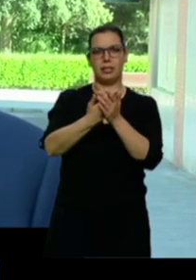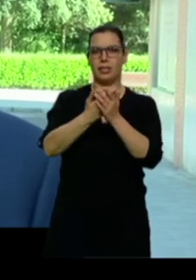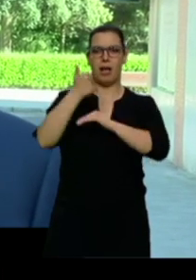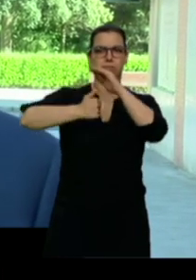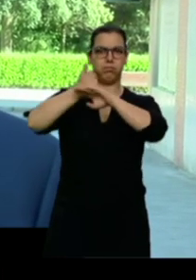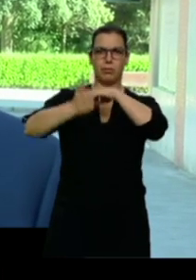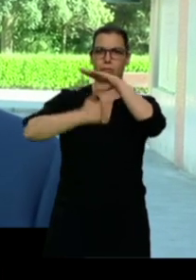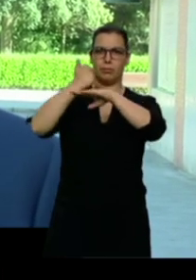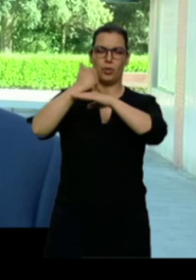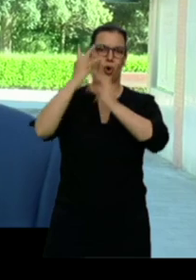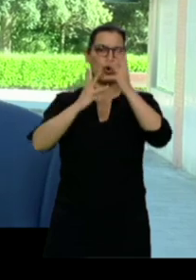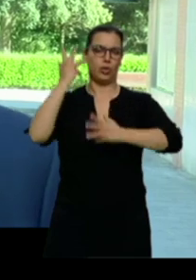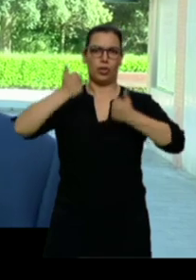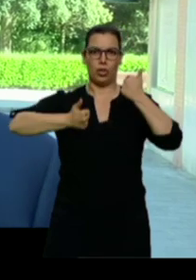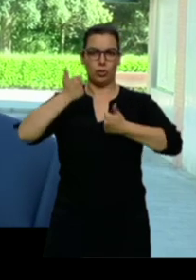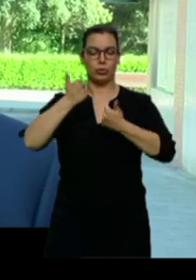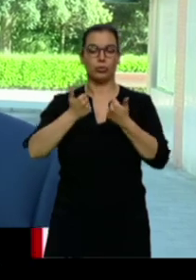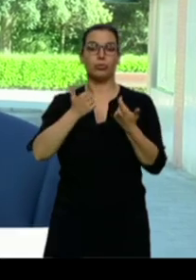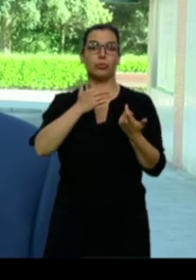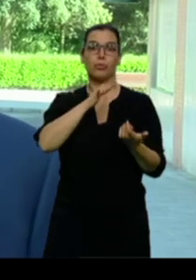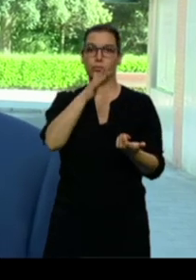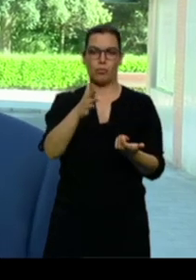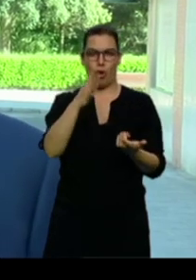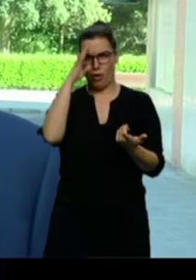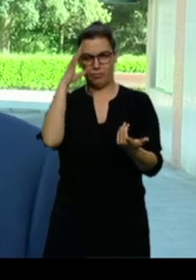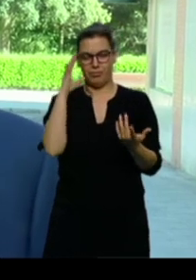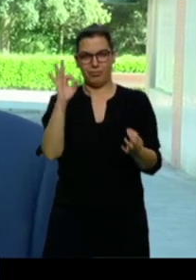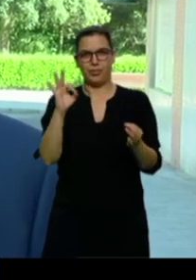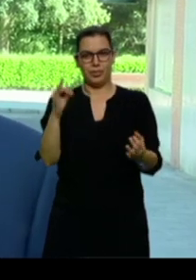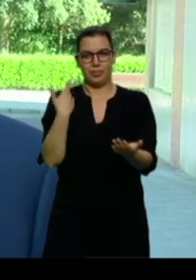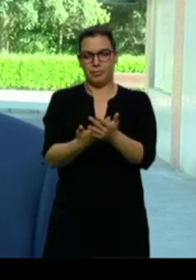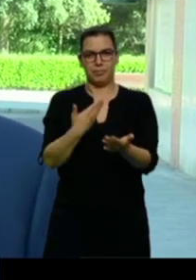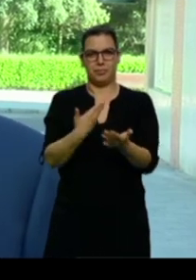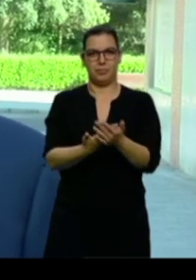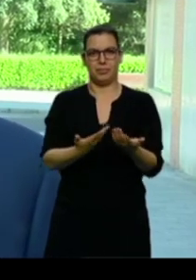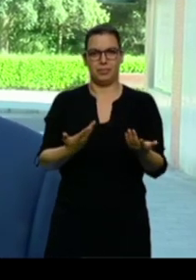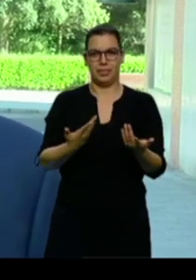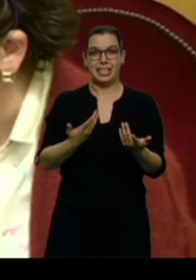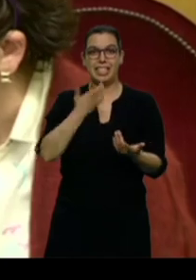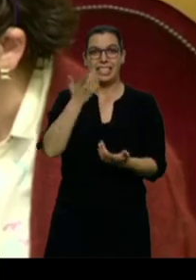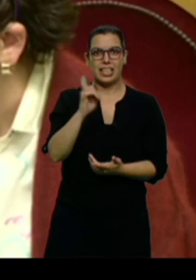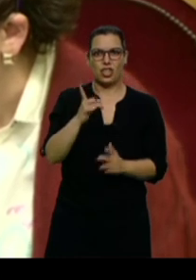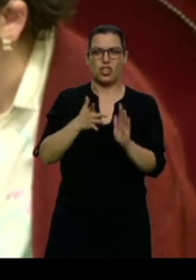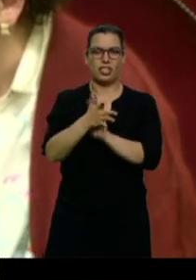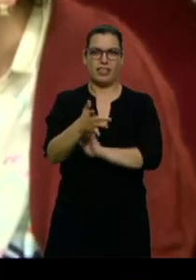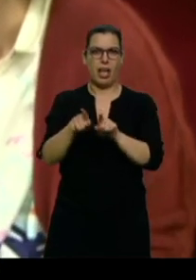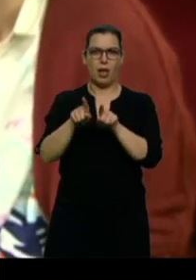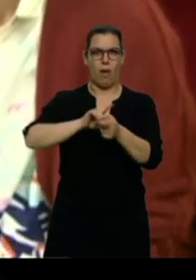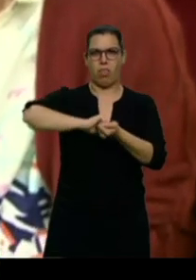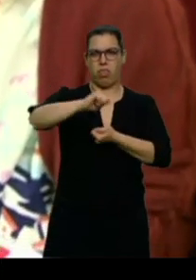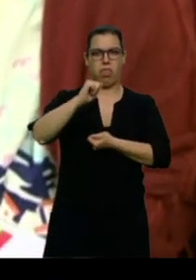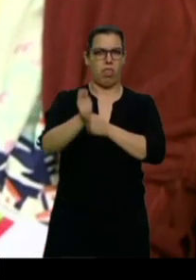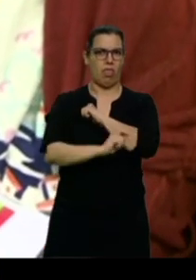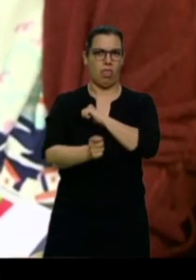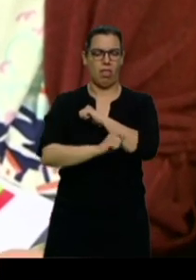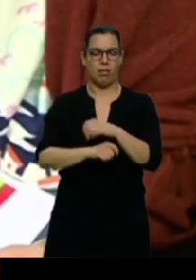es tan sumamente evidente que es innegable que, de no ser así, estaremos hablando de un auténtico pucherazo en la ciudad de León. Alegan que en el resto de mesas de